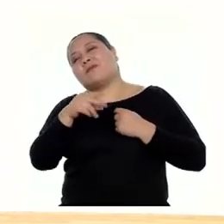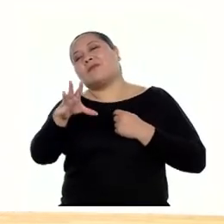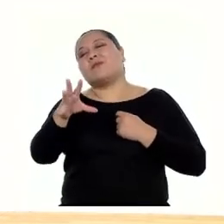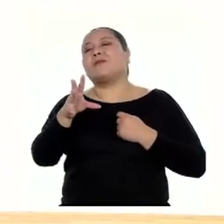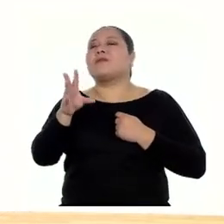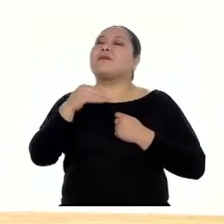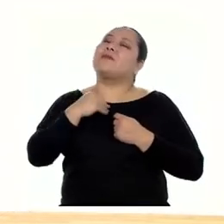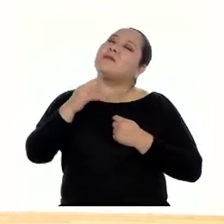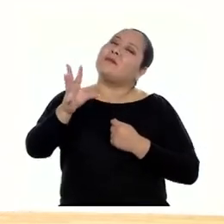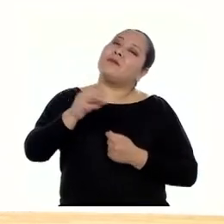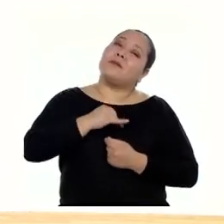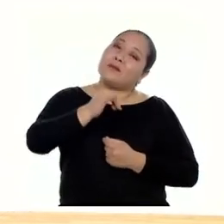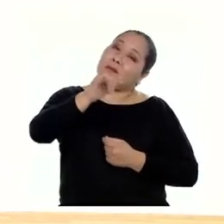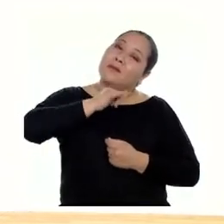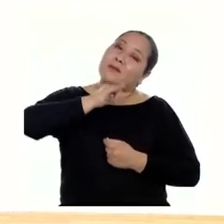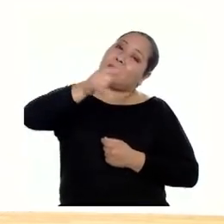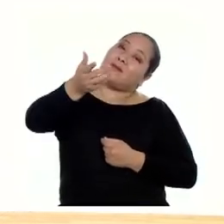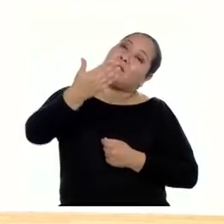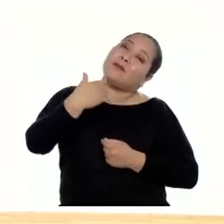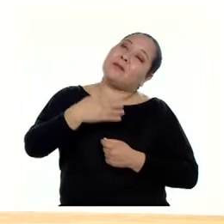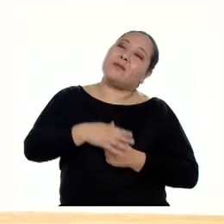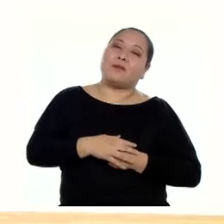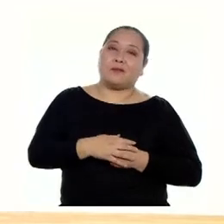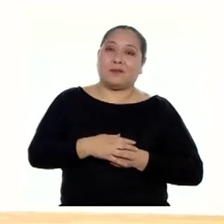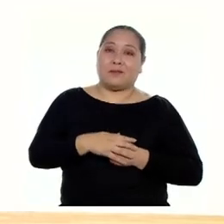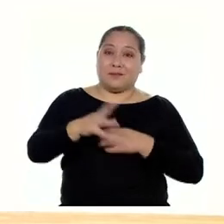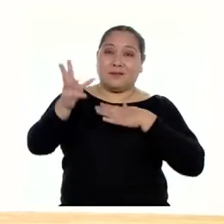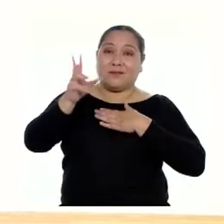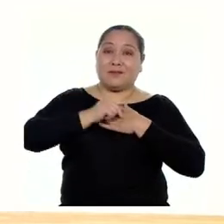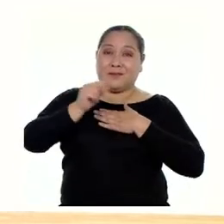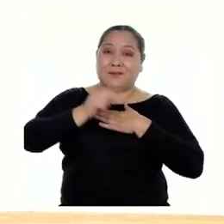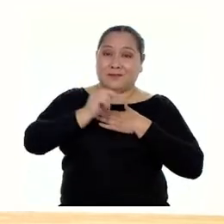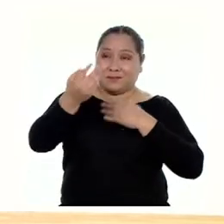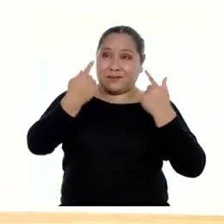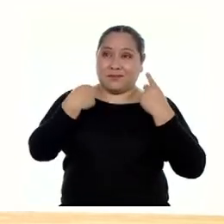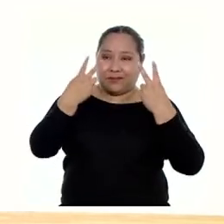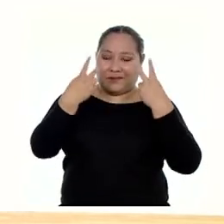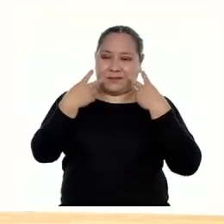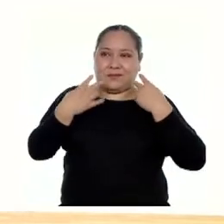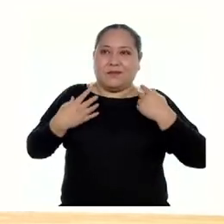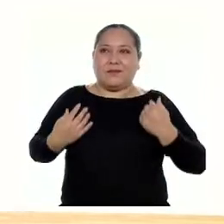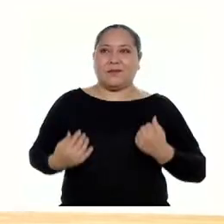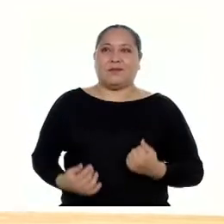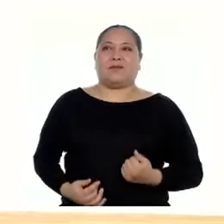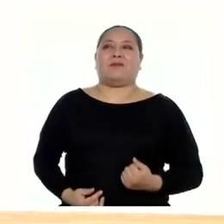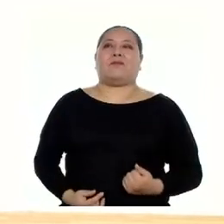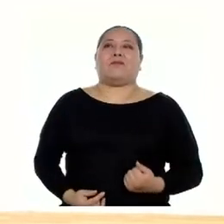Al otro lado. Eso, sigue mis movimientos. Atento a cada detalle.